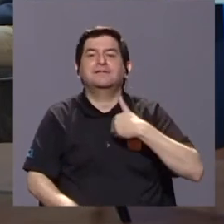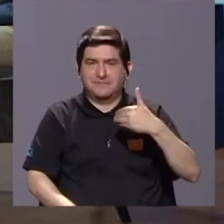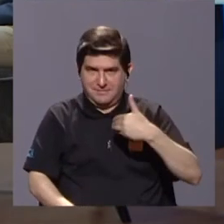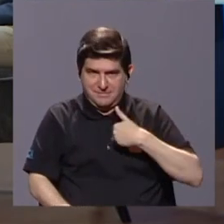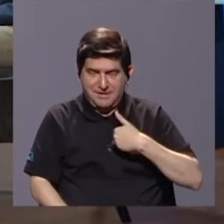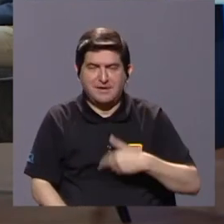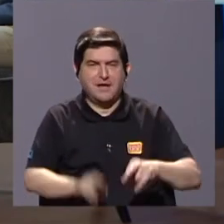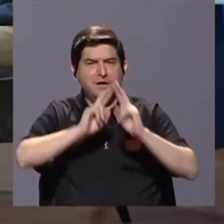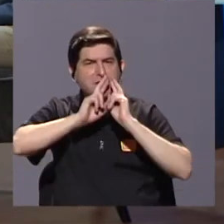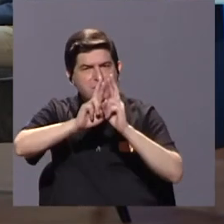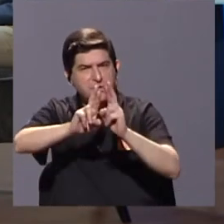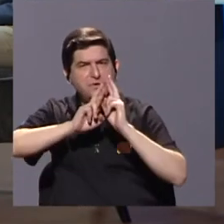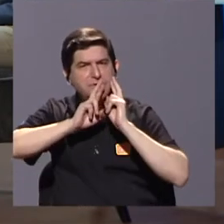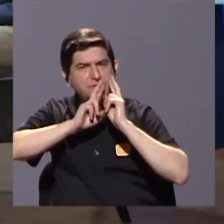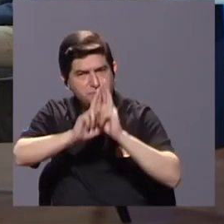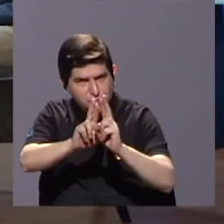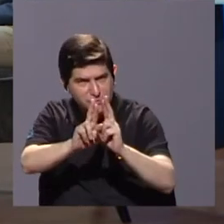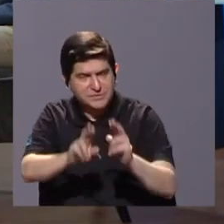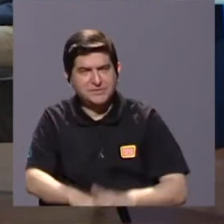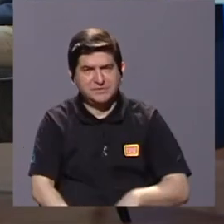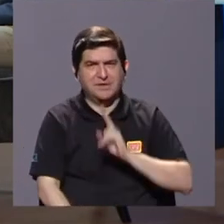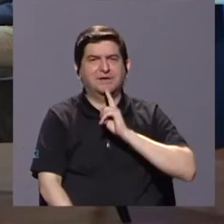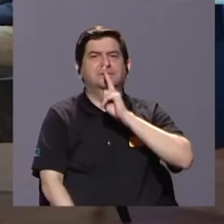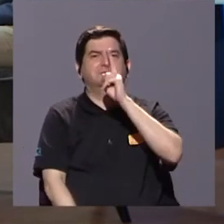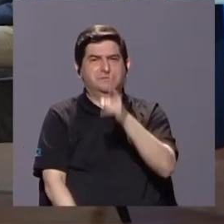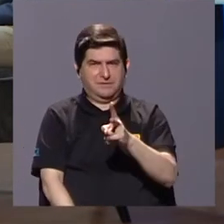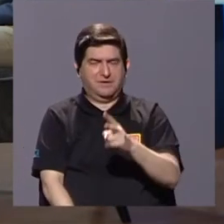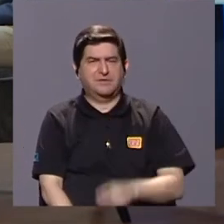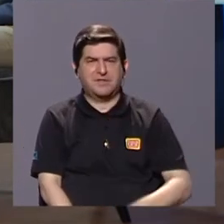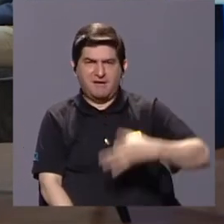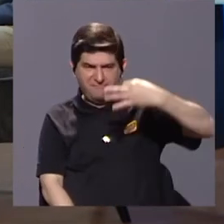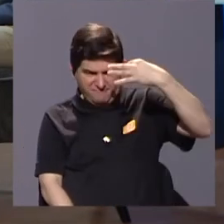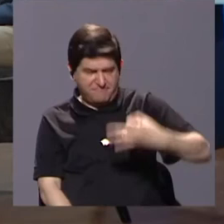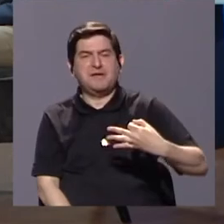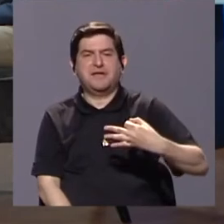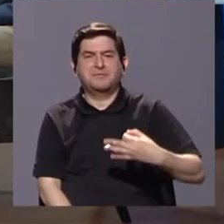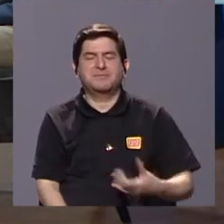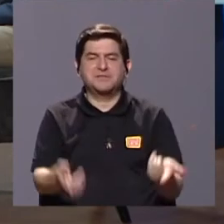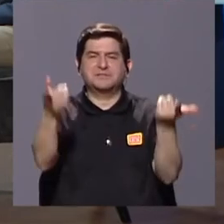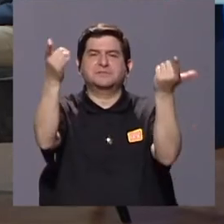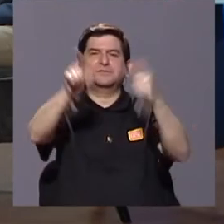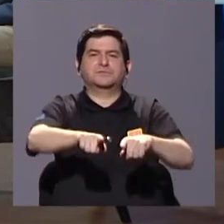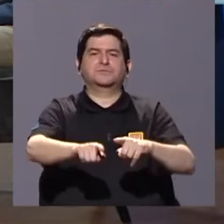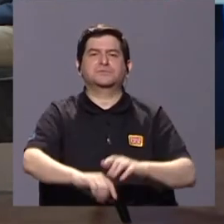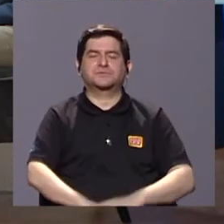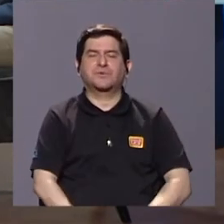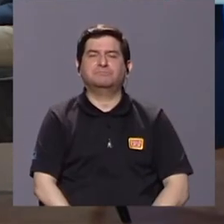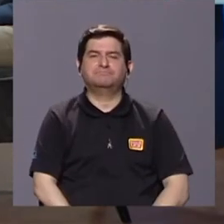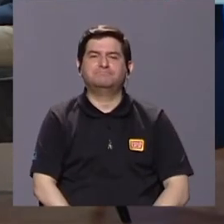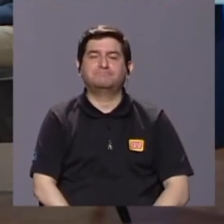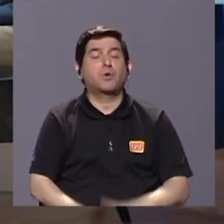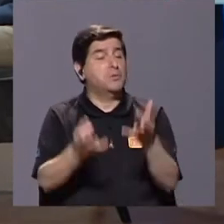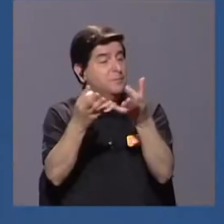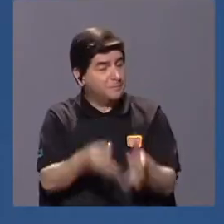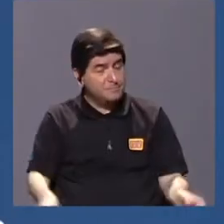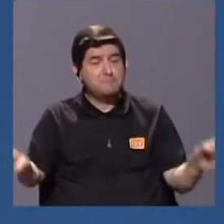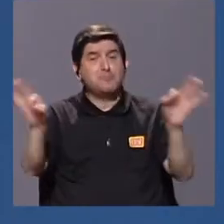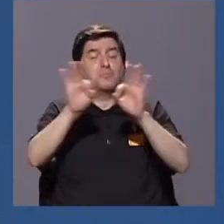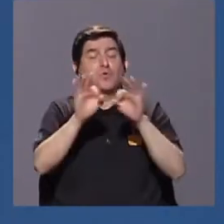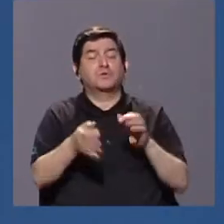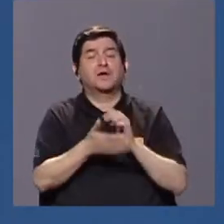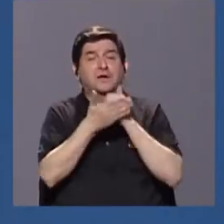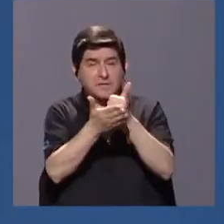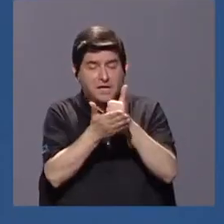respuestas realmente firmes sobre lo que está pasando. Por lo tanto, es muy importante hacer